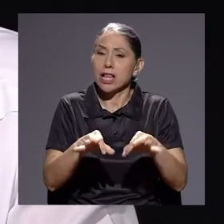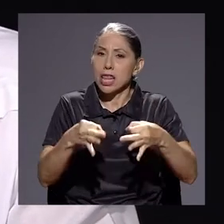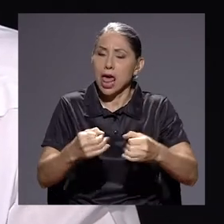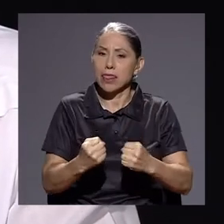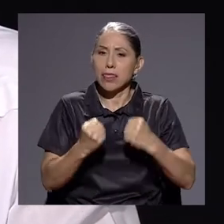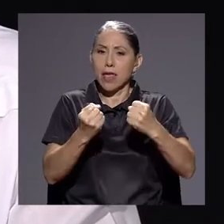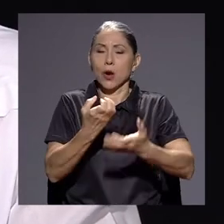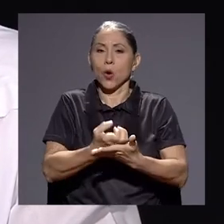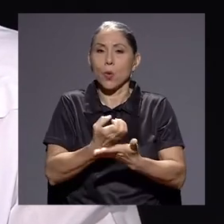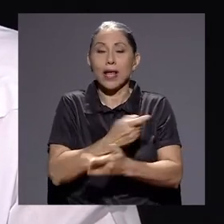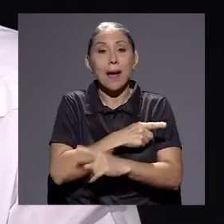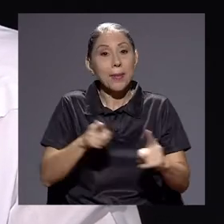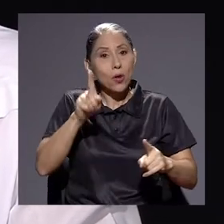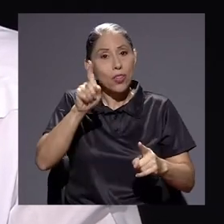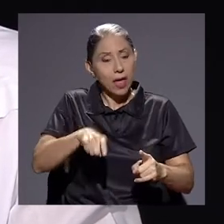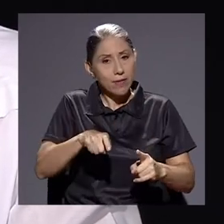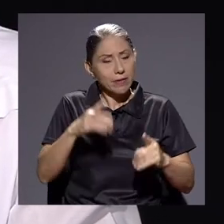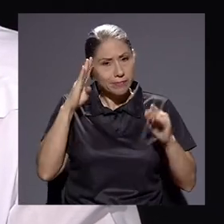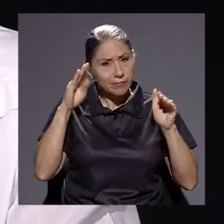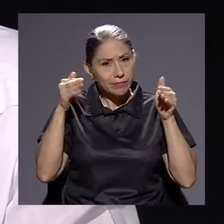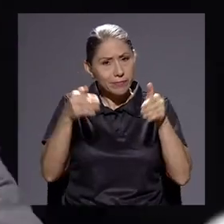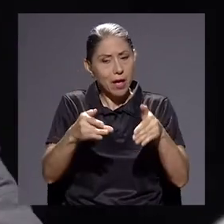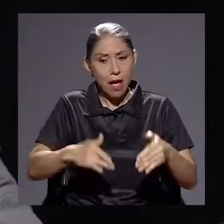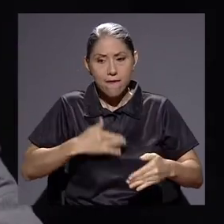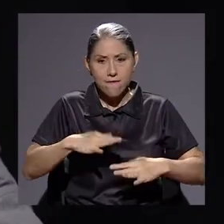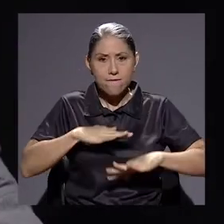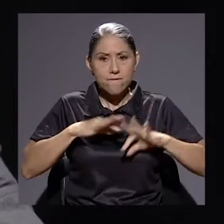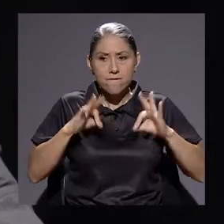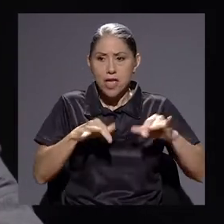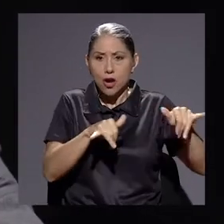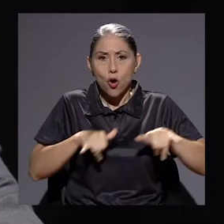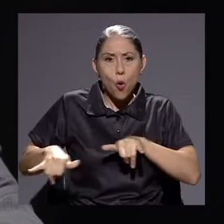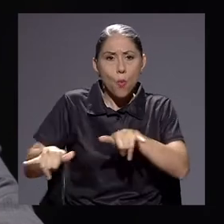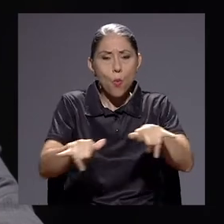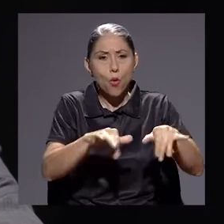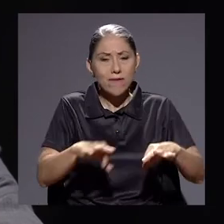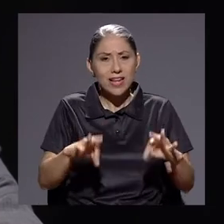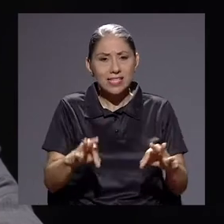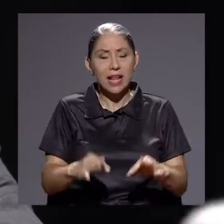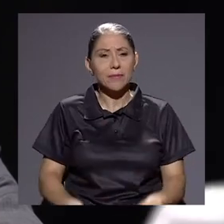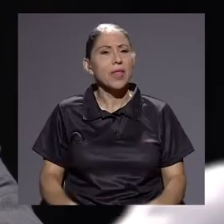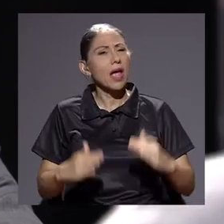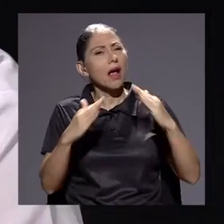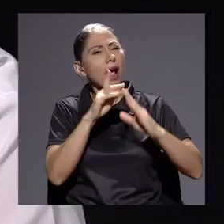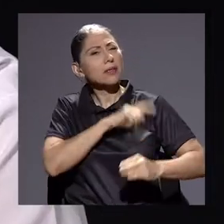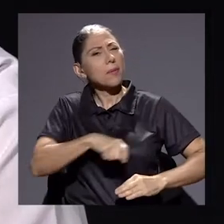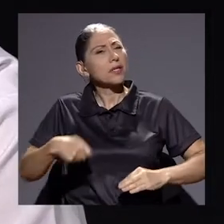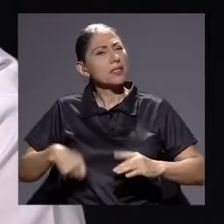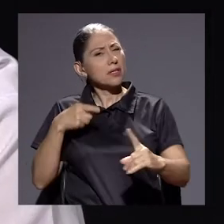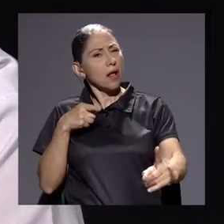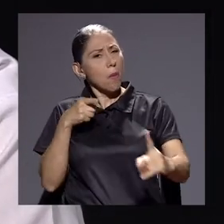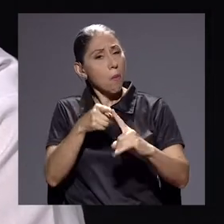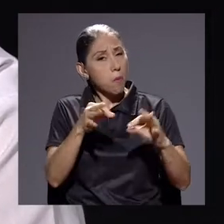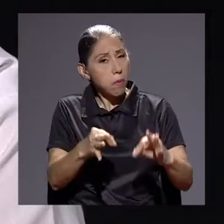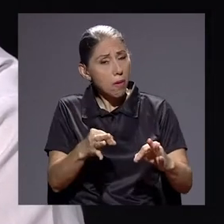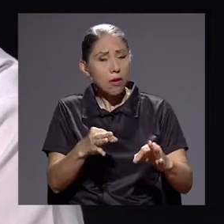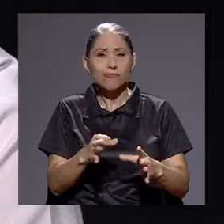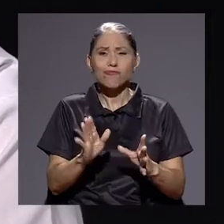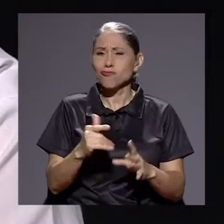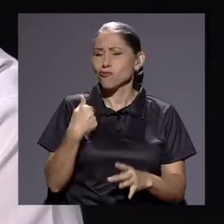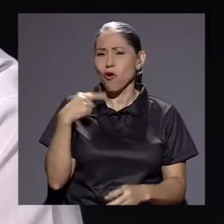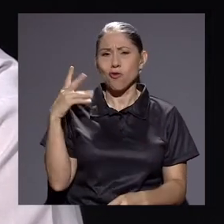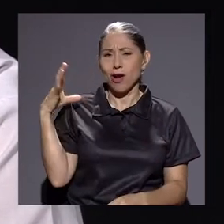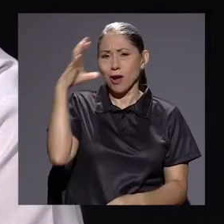olvidar el tema de bien común y bienestar. ¿No tiene hoja de ruta la Casa Presidencial, don Carlos? Yo no la noto porque he